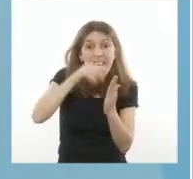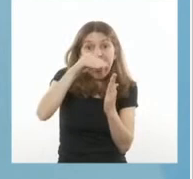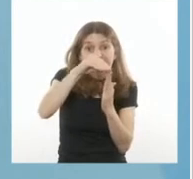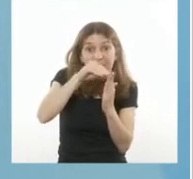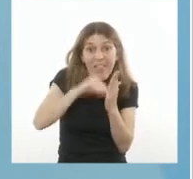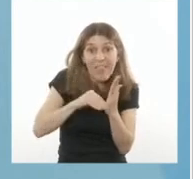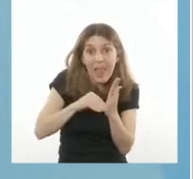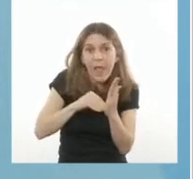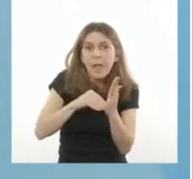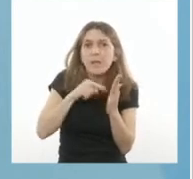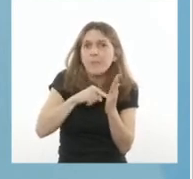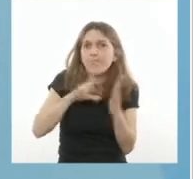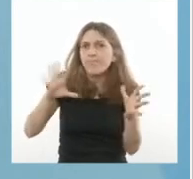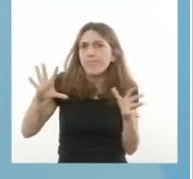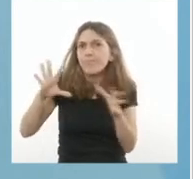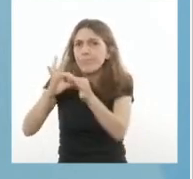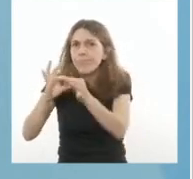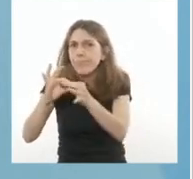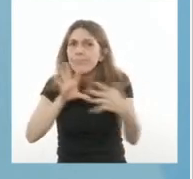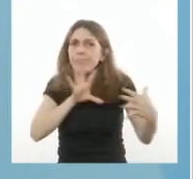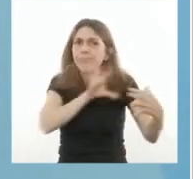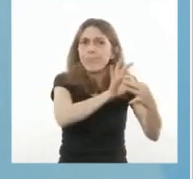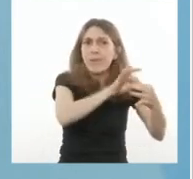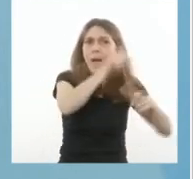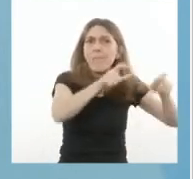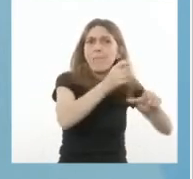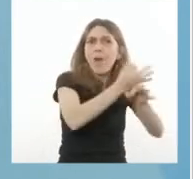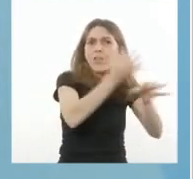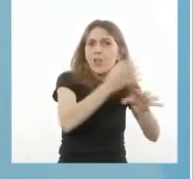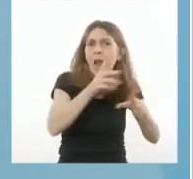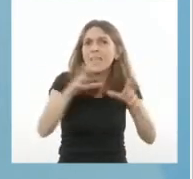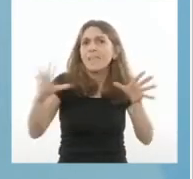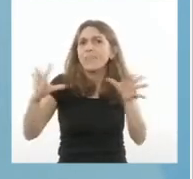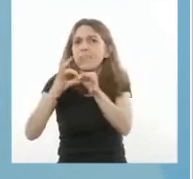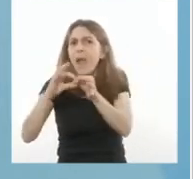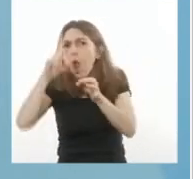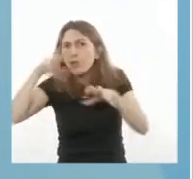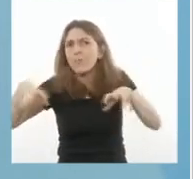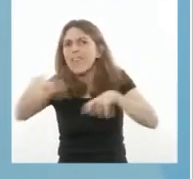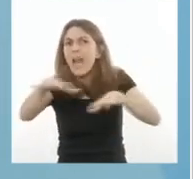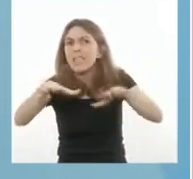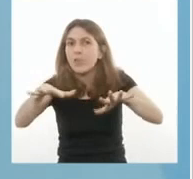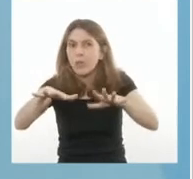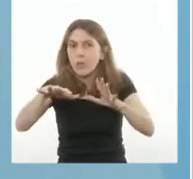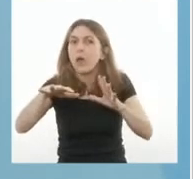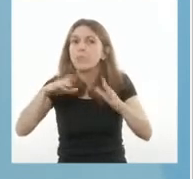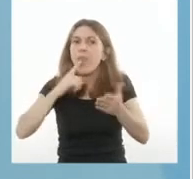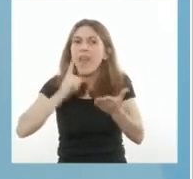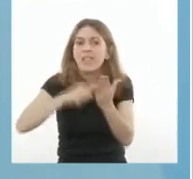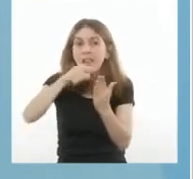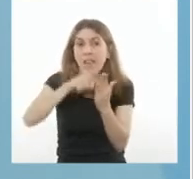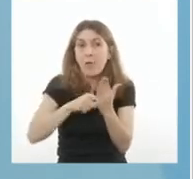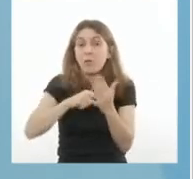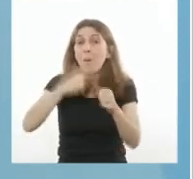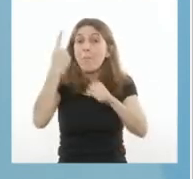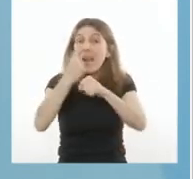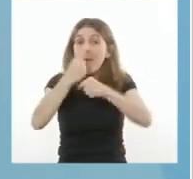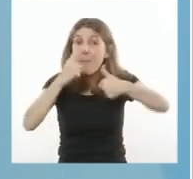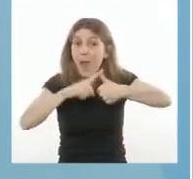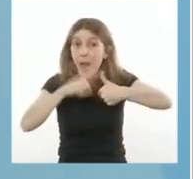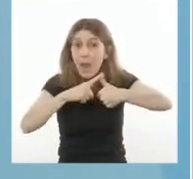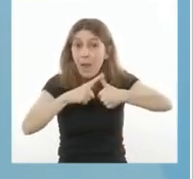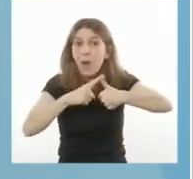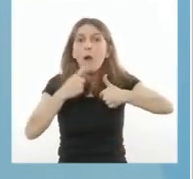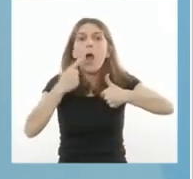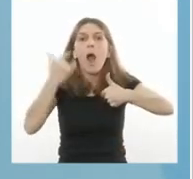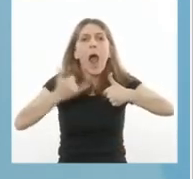base a criterios epidemiológicos y sanitarios. Considerando en primer lugar la cantidad